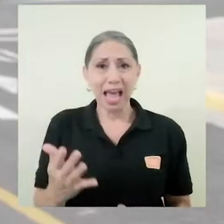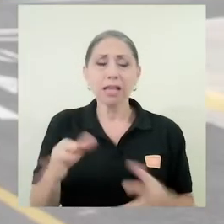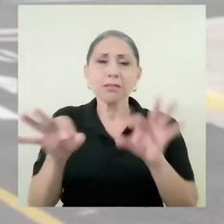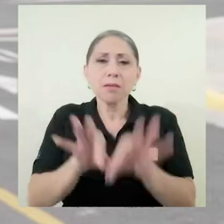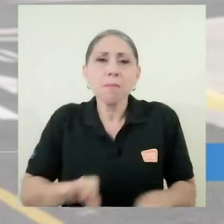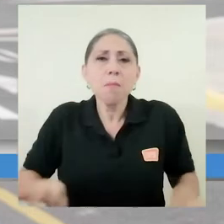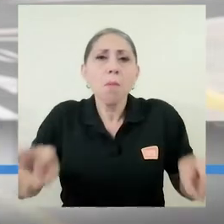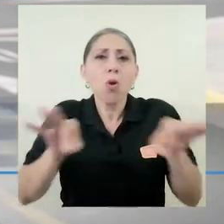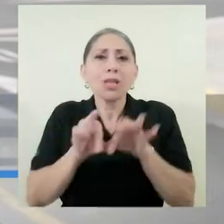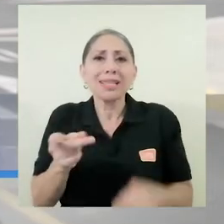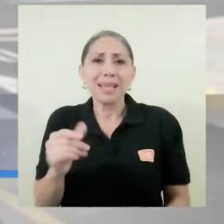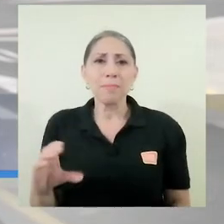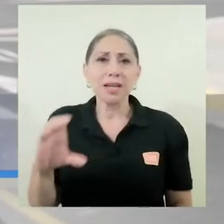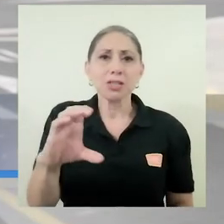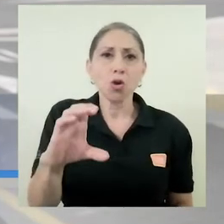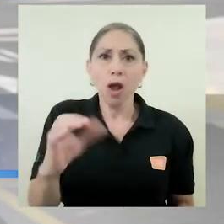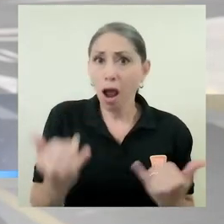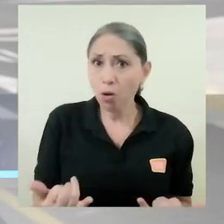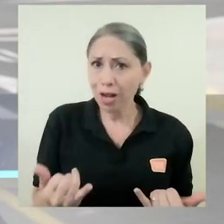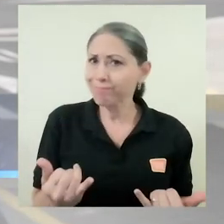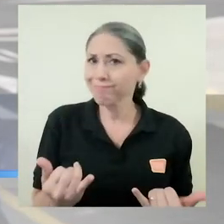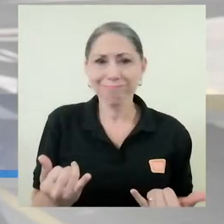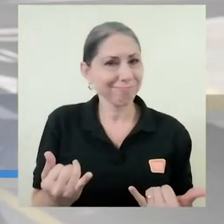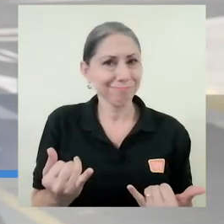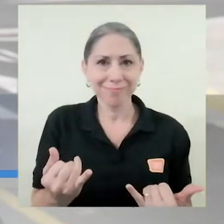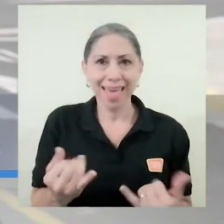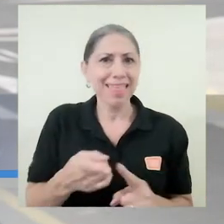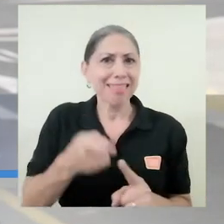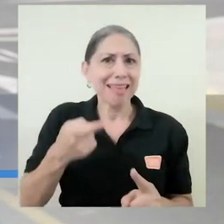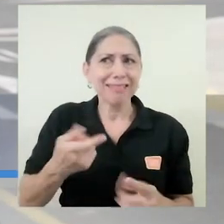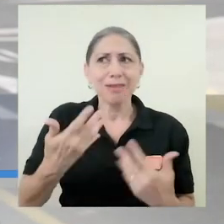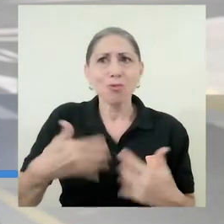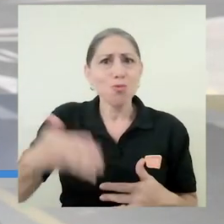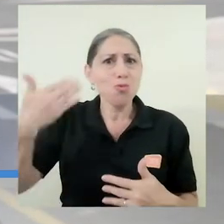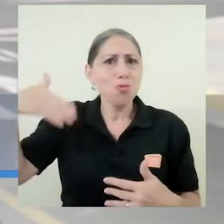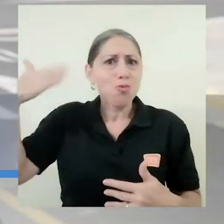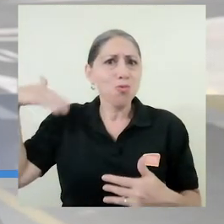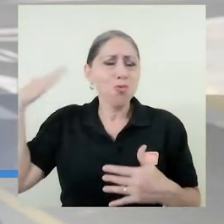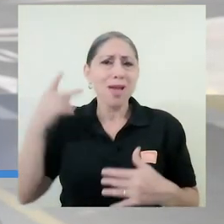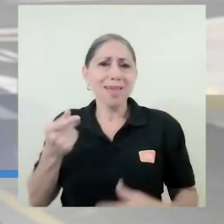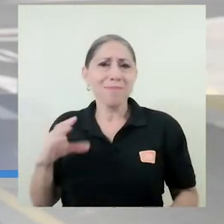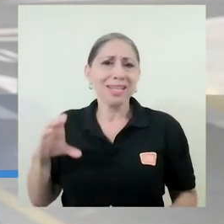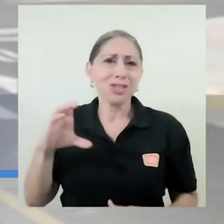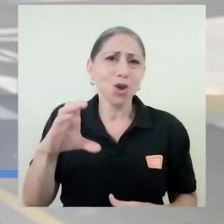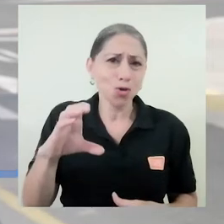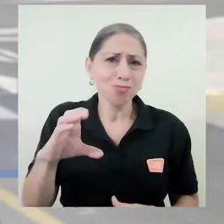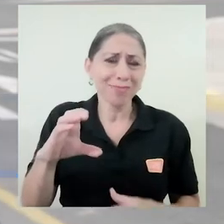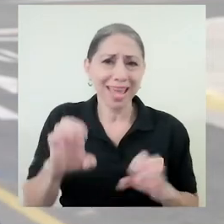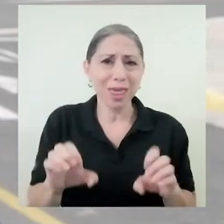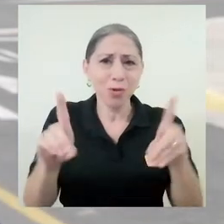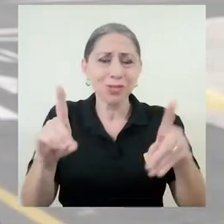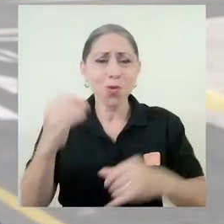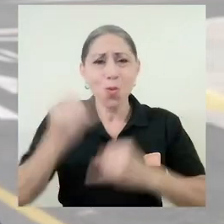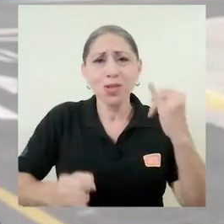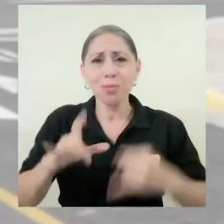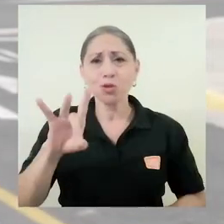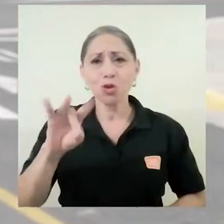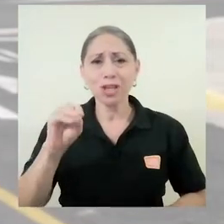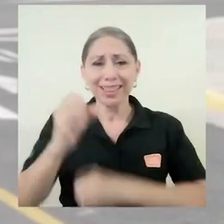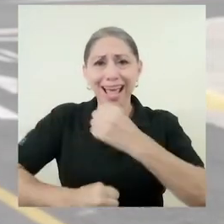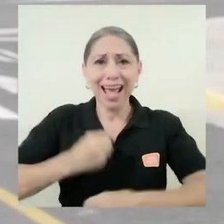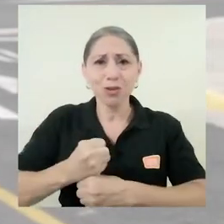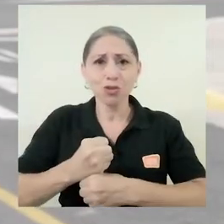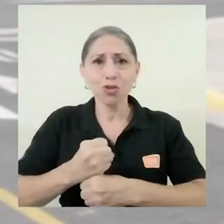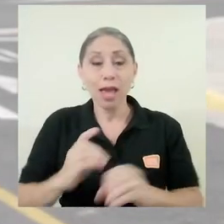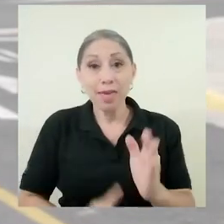inversión, no de ahora, sino de la inversión en educación que se ha hecho durante los últimos 80 años, porque el desarrollo y el